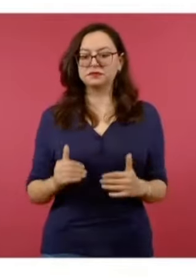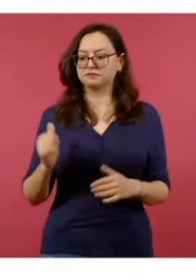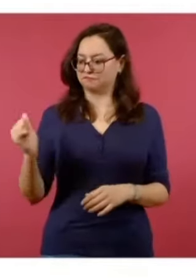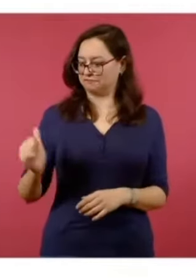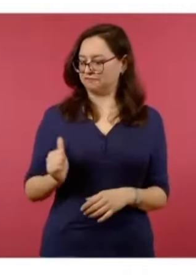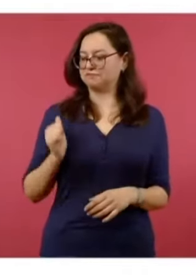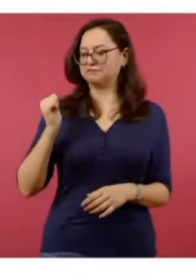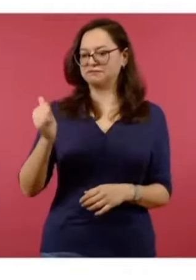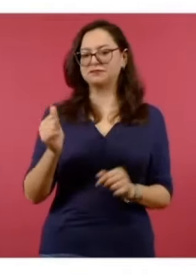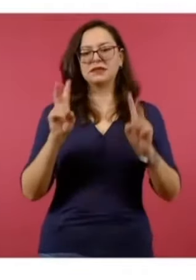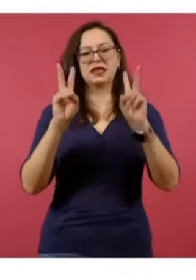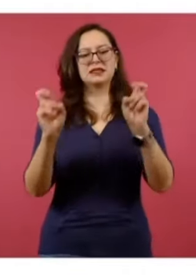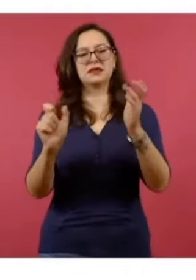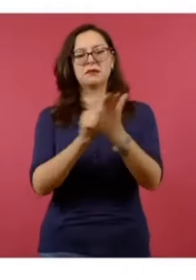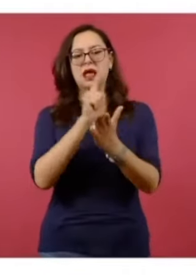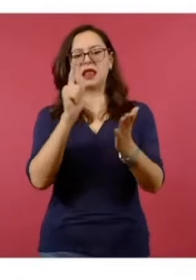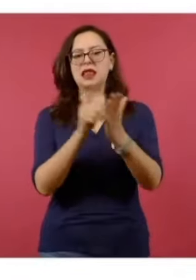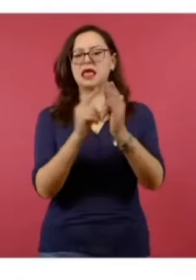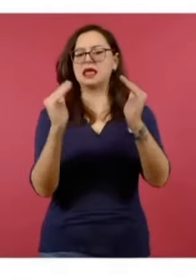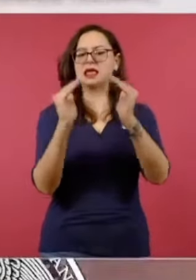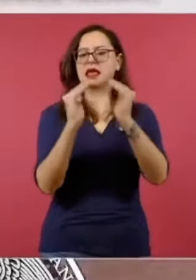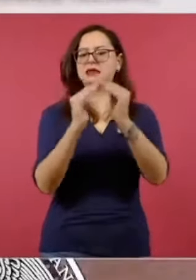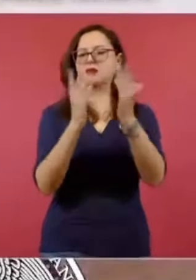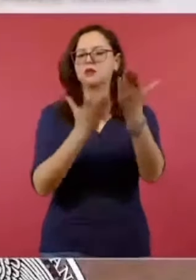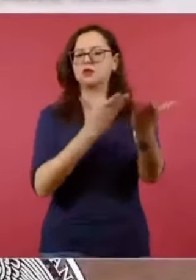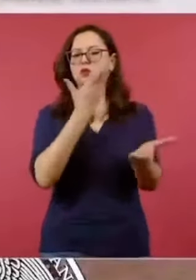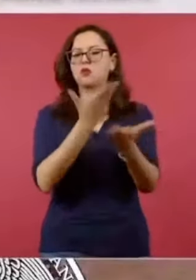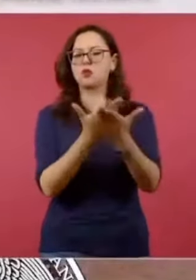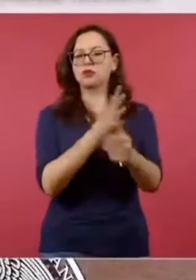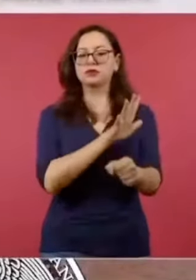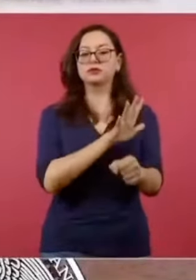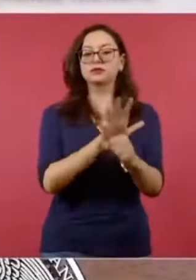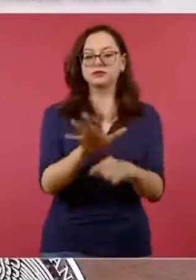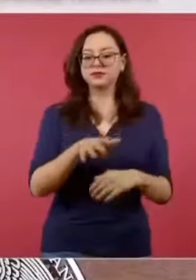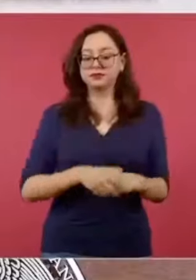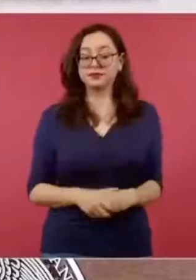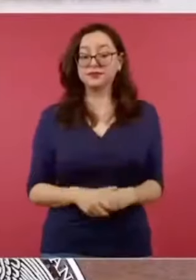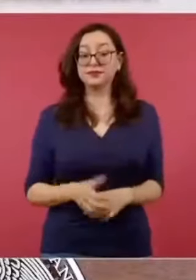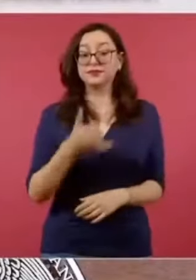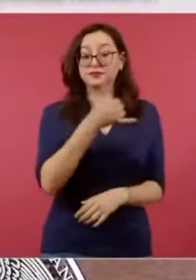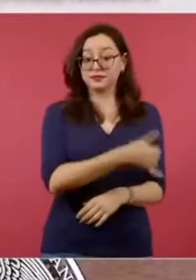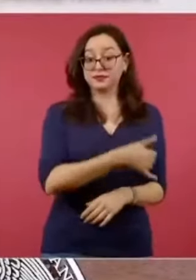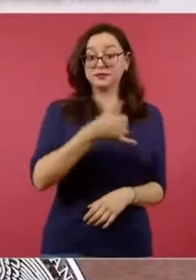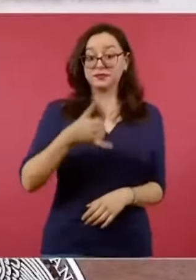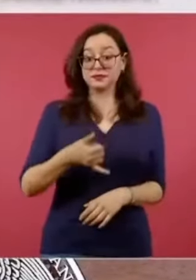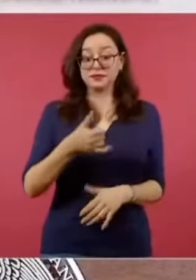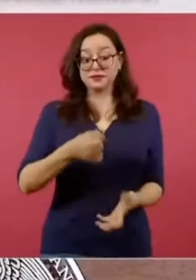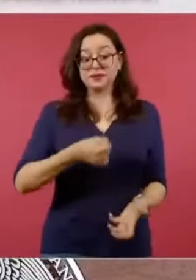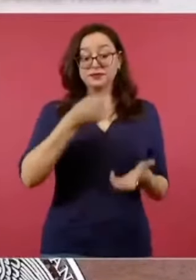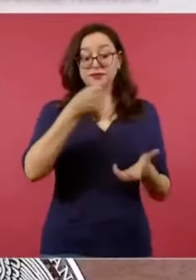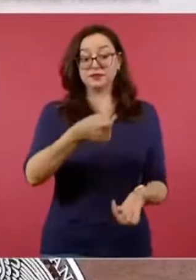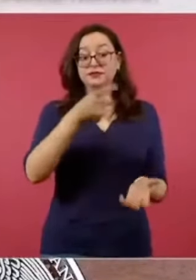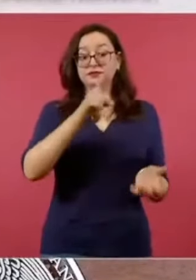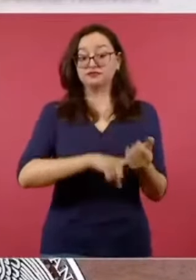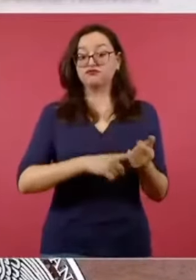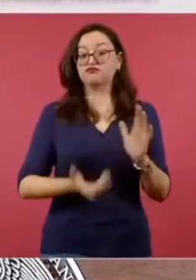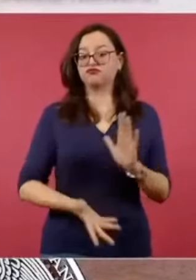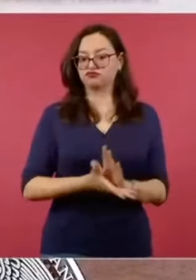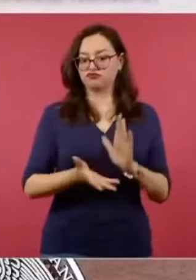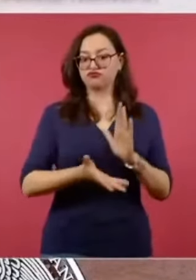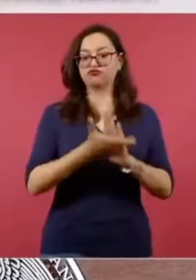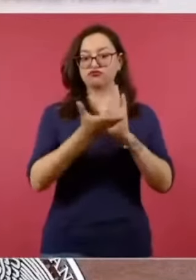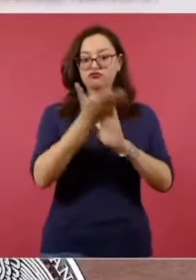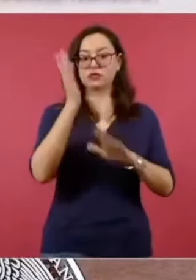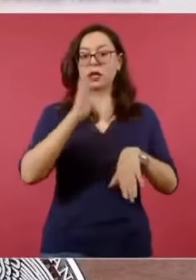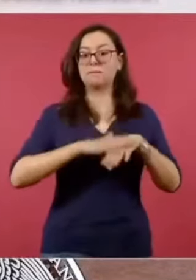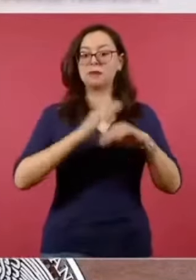de vivienda. Que el Infonavit, primero, pueda destinar recursos para la construcción directa de vivienda. Además, reconoce el derecho